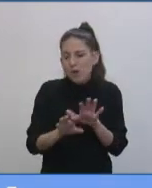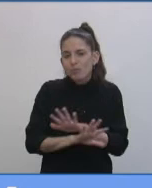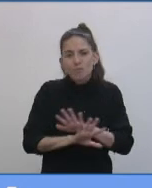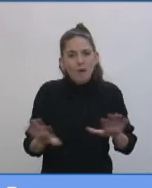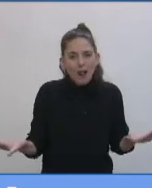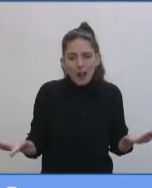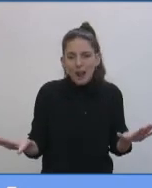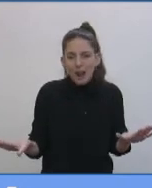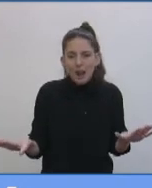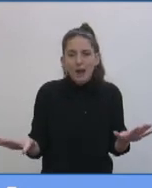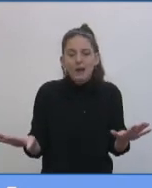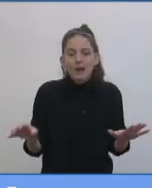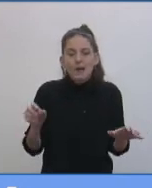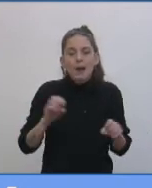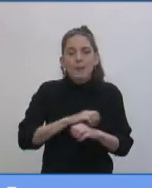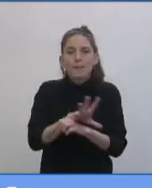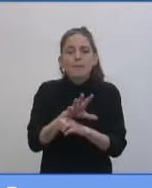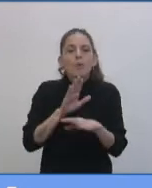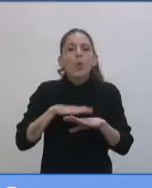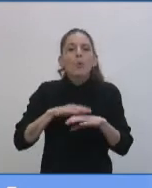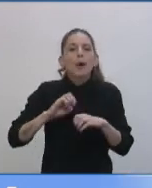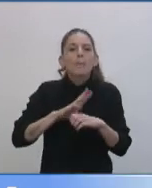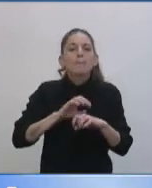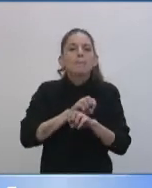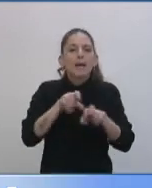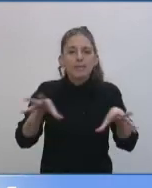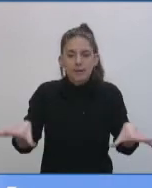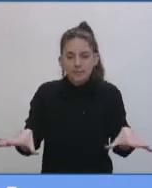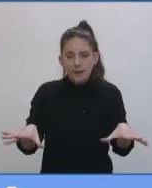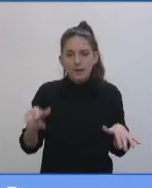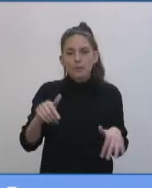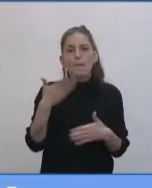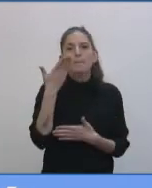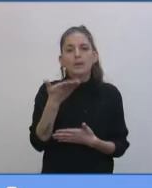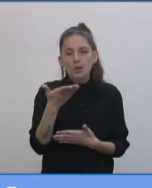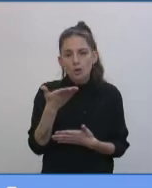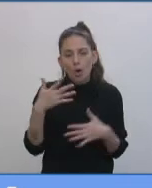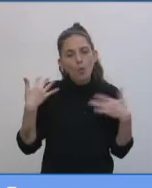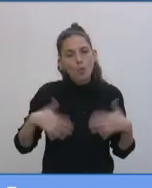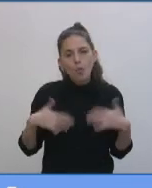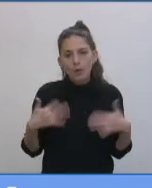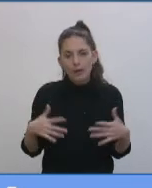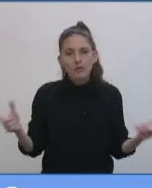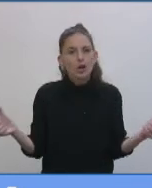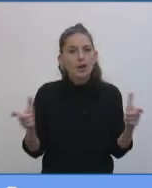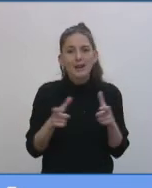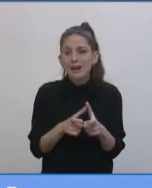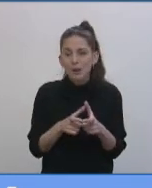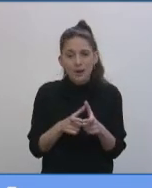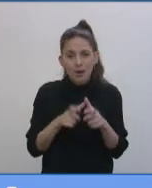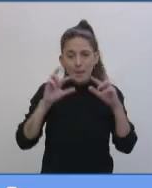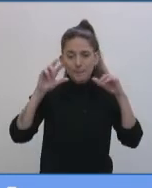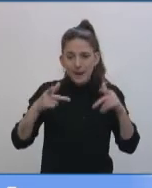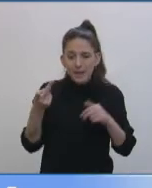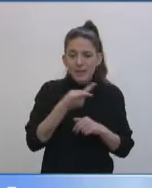a la actividad turística. Reitero, pido la urgente reunión plenaria